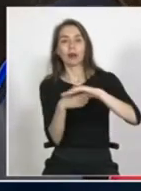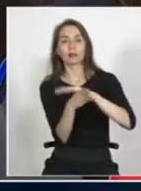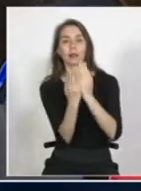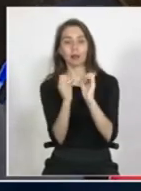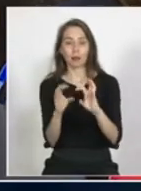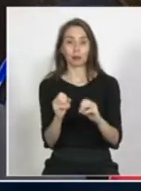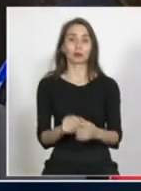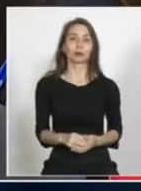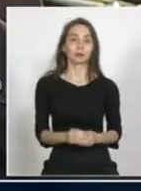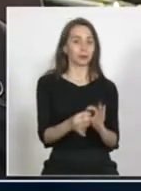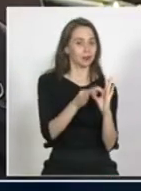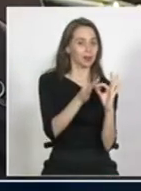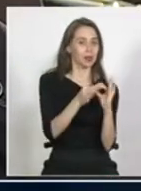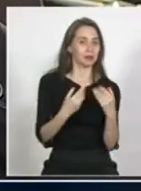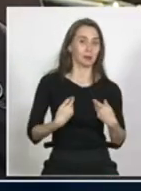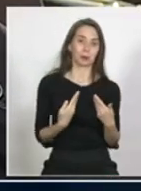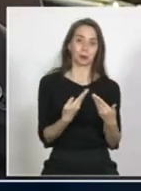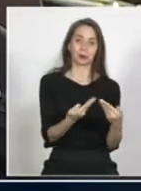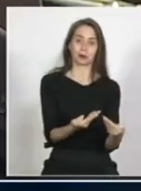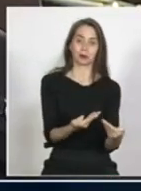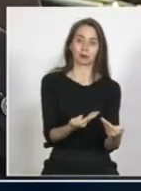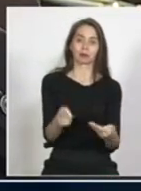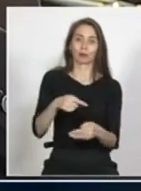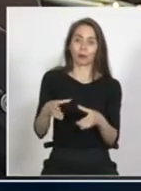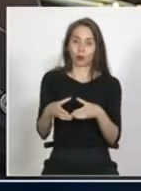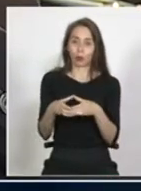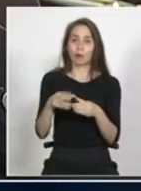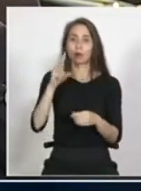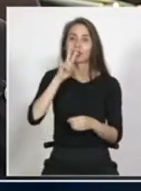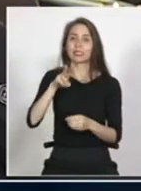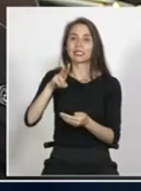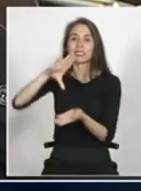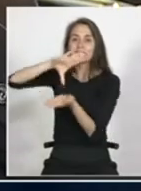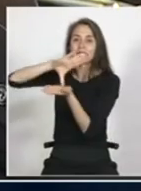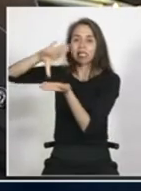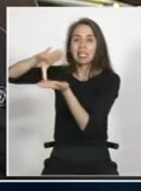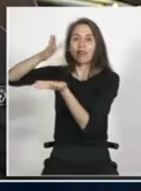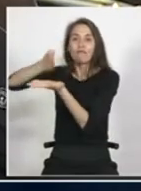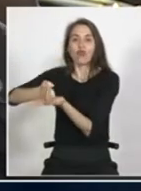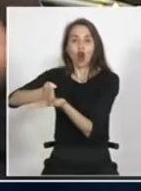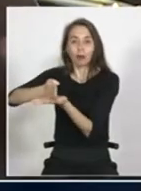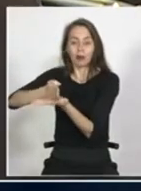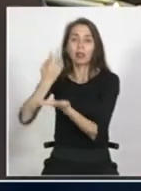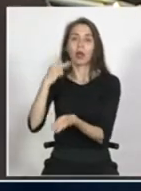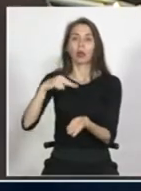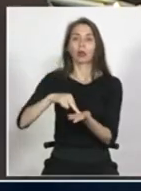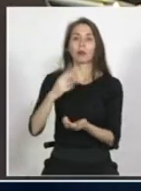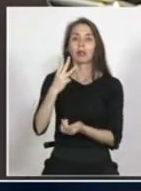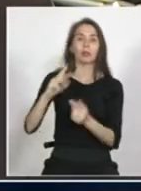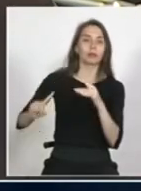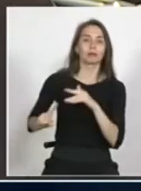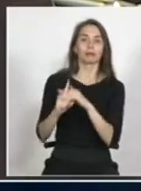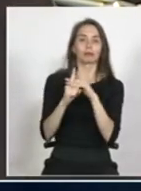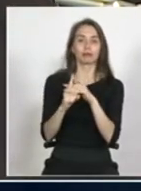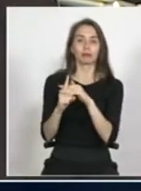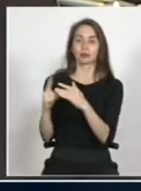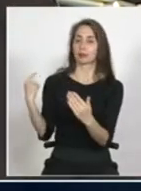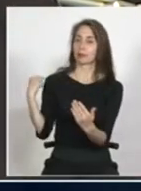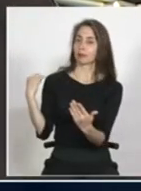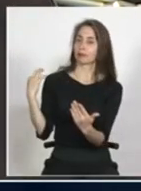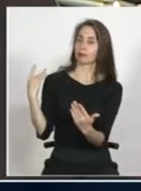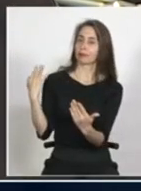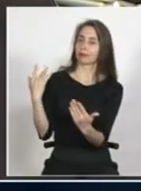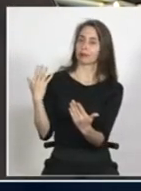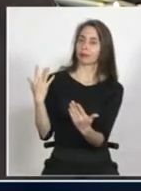A ver, agradezco la invitación. El Colectivo Sin Fronteras es una organización que nace en año 2003 y de esa fecha en adelante hemos